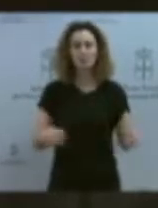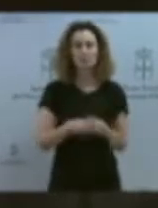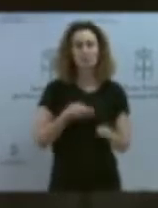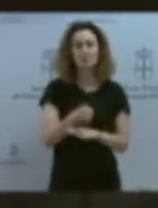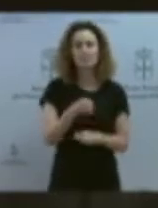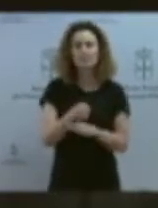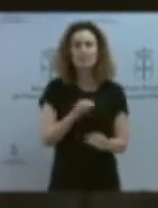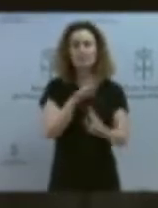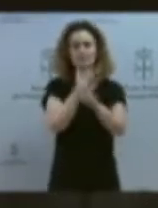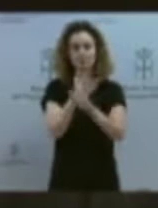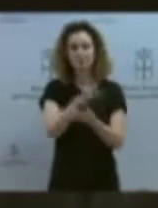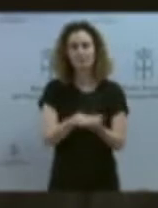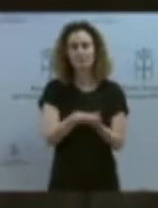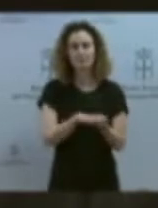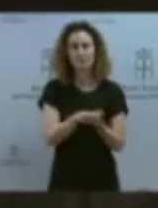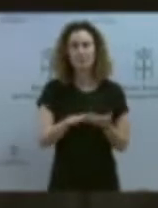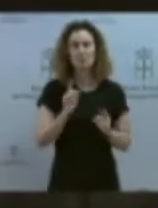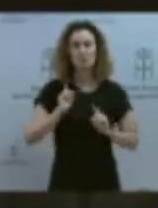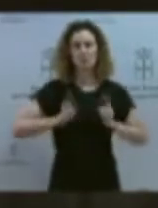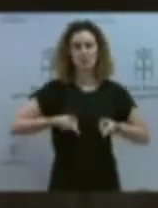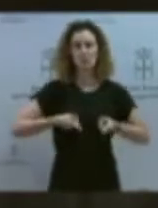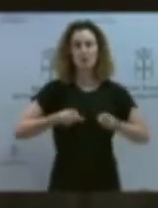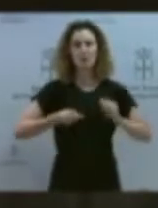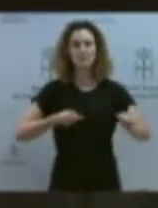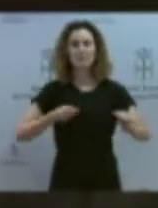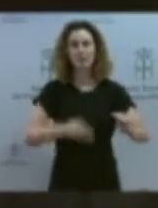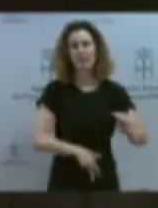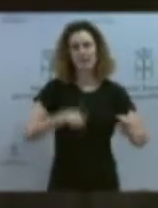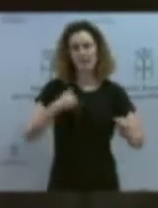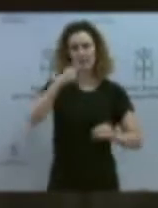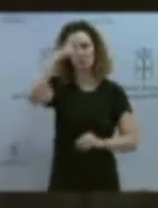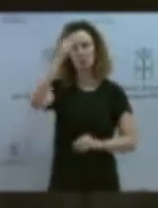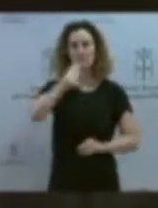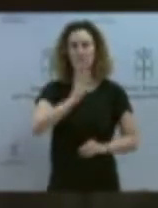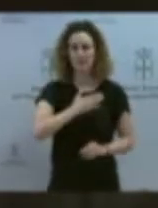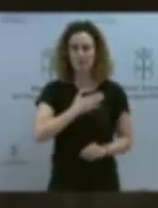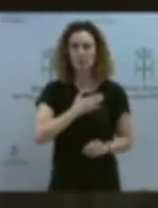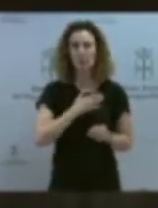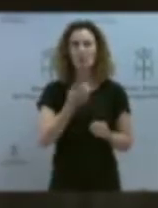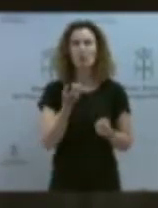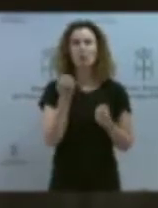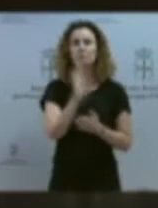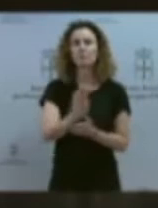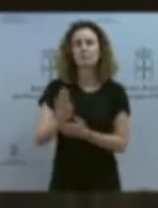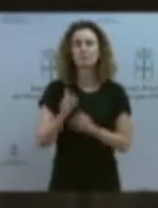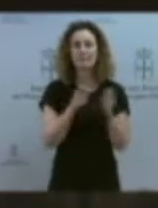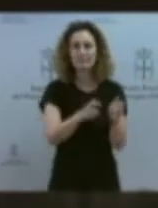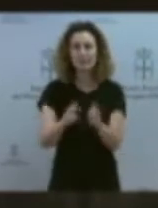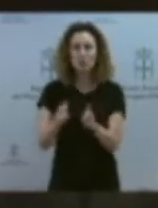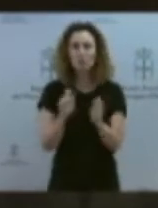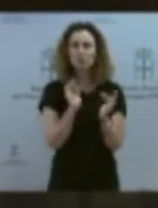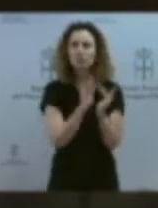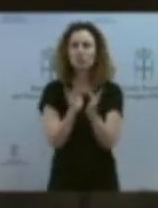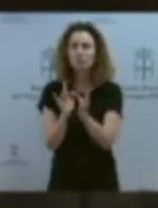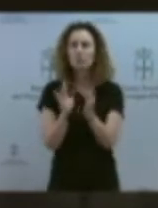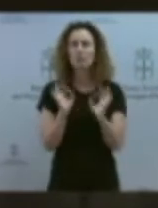Director General de Cultura y Patrimonio con representantes del sector. Mantuvieronse reuniones con las asociaciones ADOA y ACOPLE, que, como